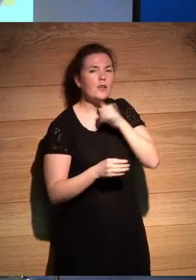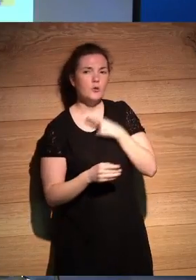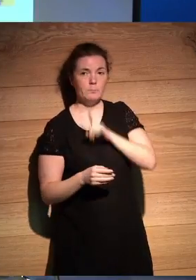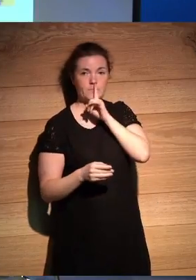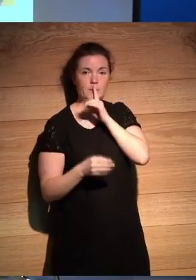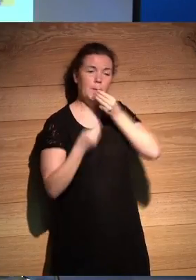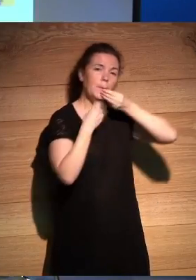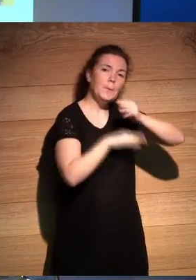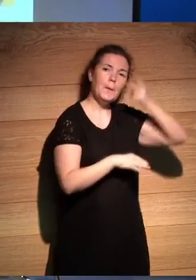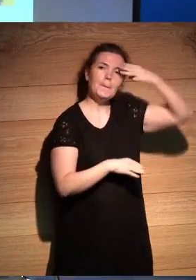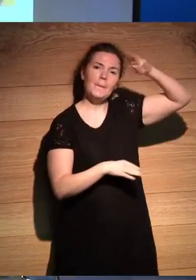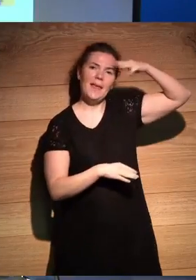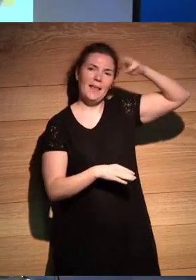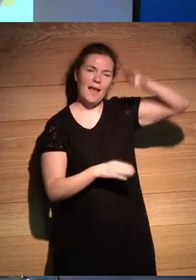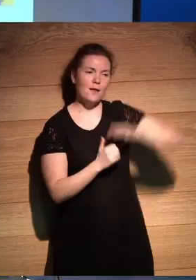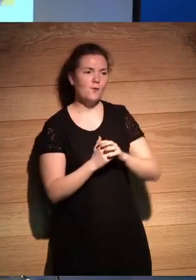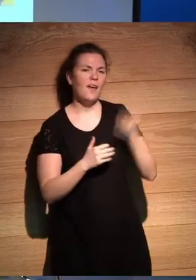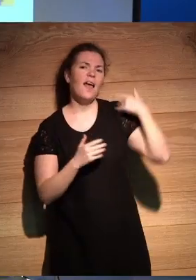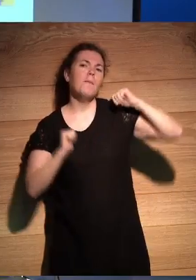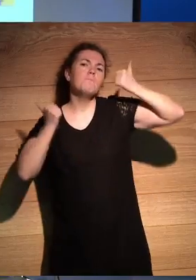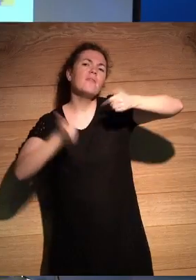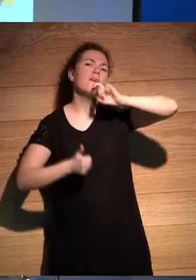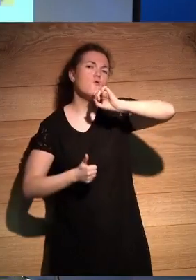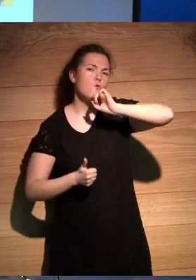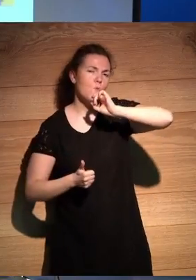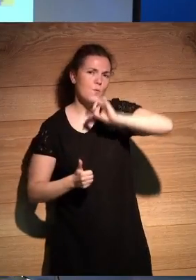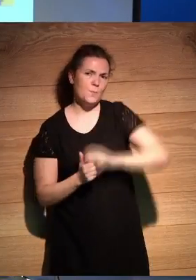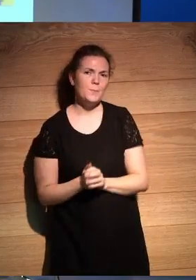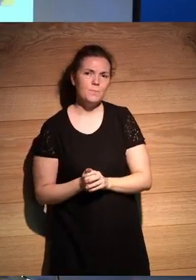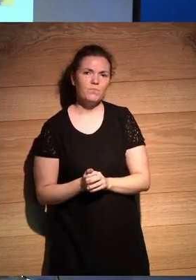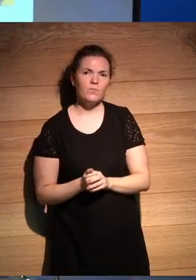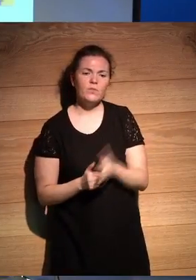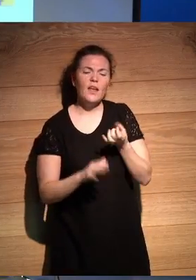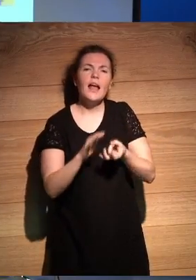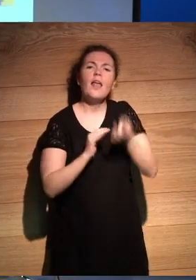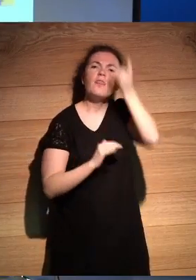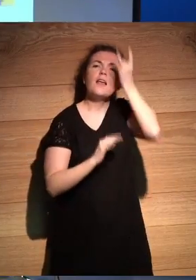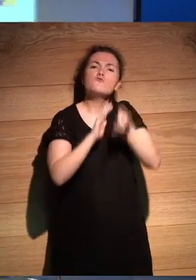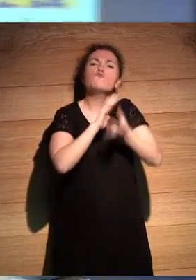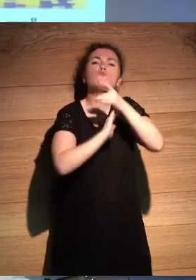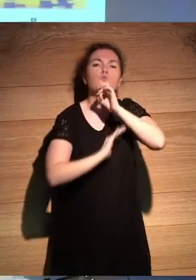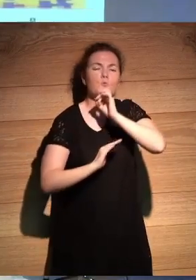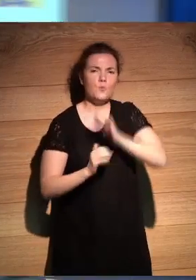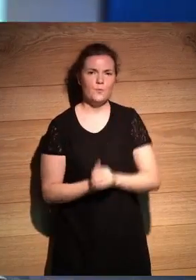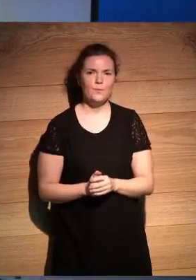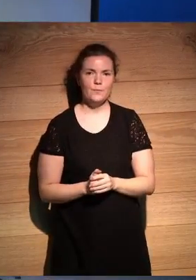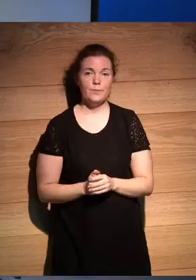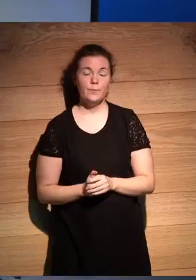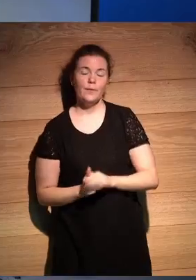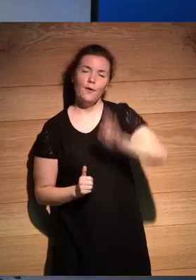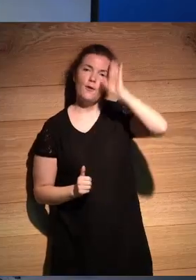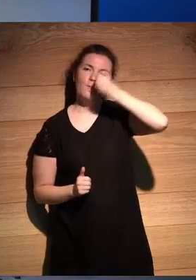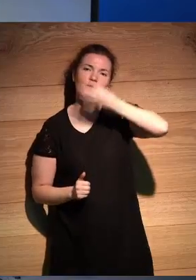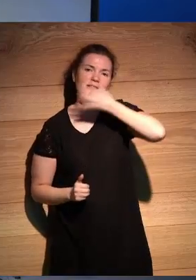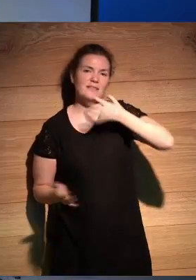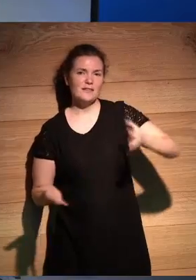y habla la sonorense. Pati, ¿cómo empezó todo esto? ¿De dónde nace todo esto? ¿De qué surge? Hola, buenas